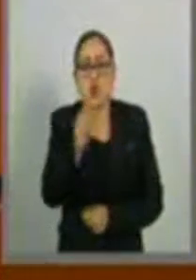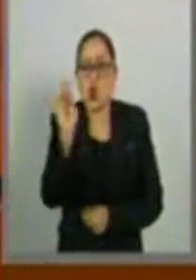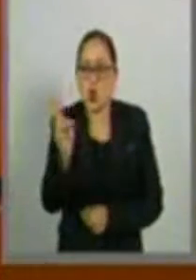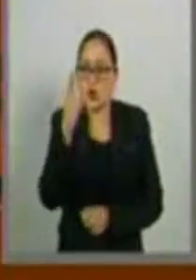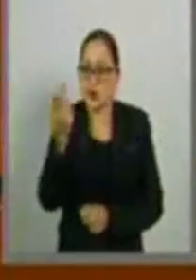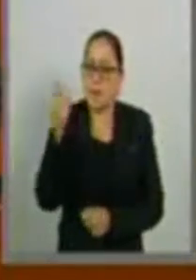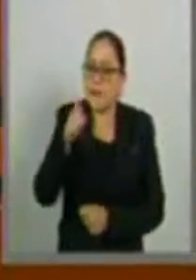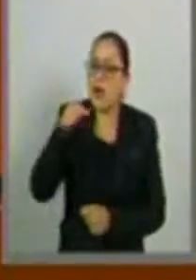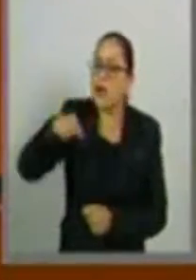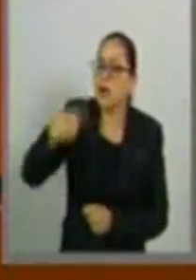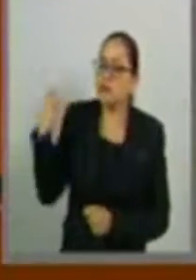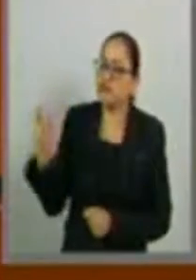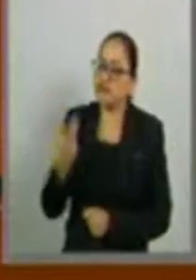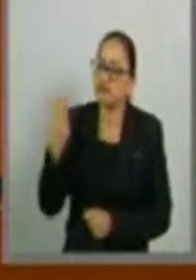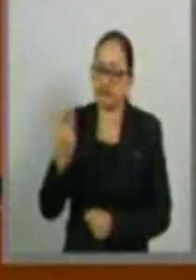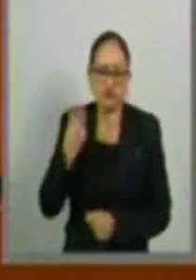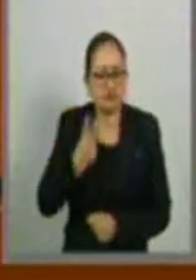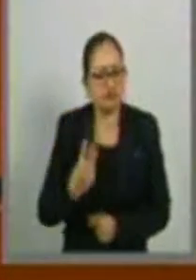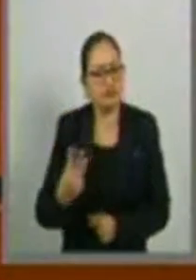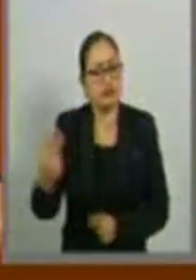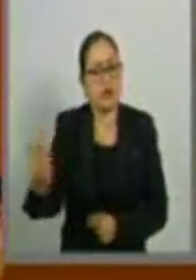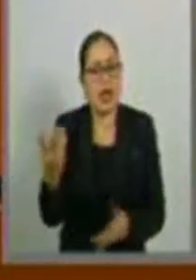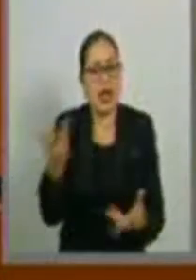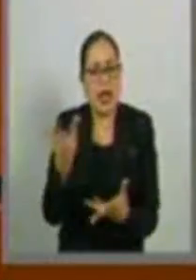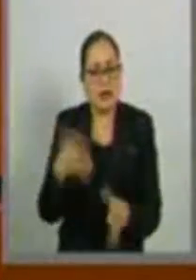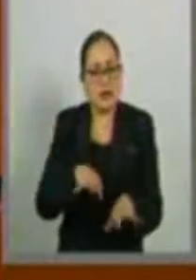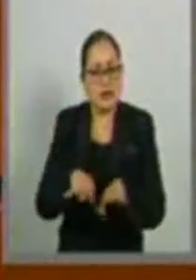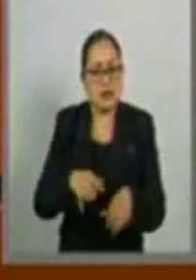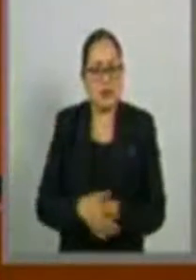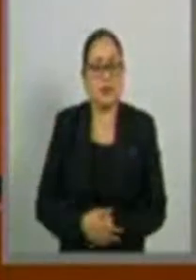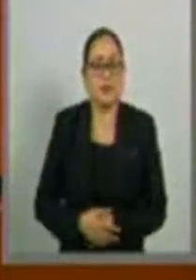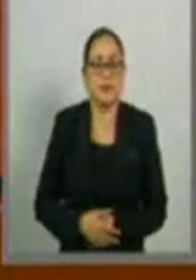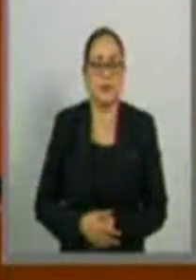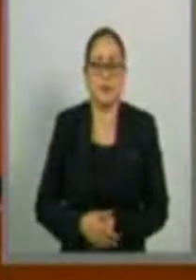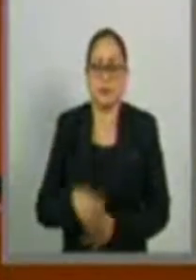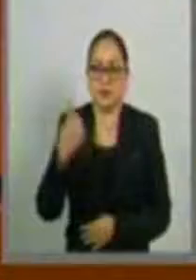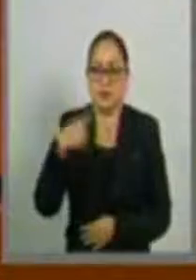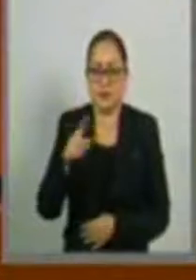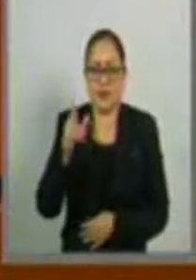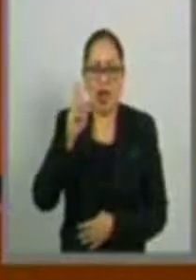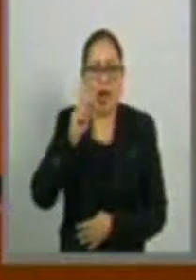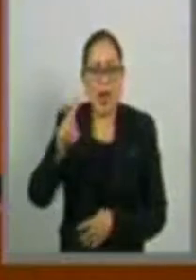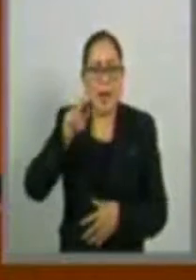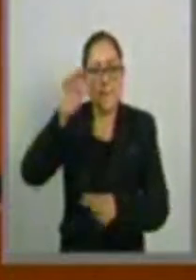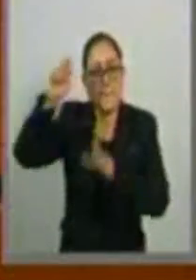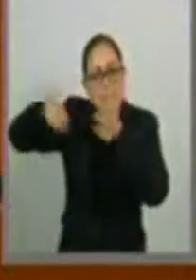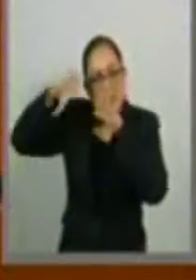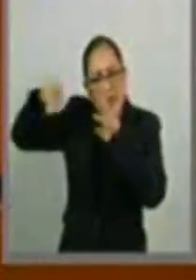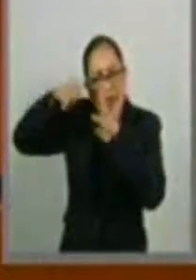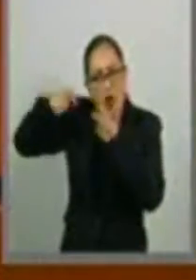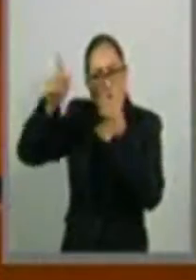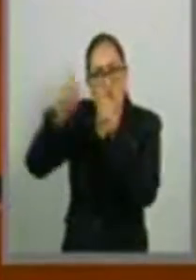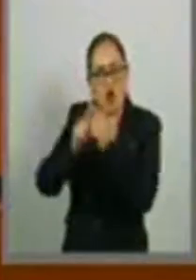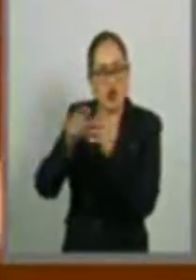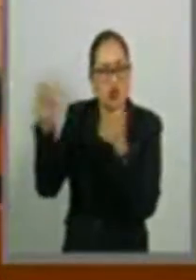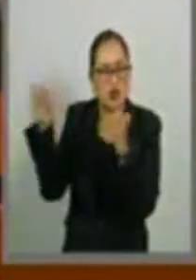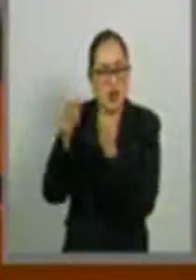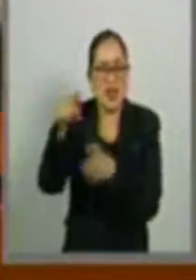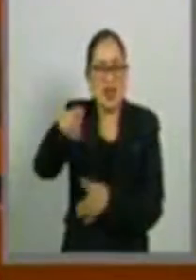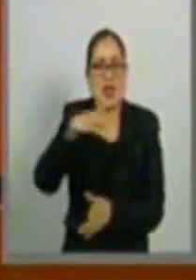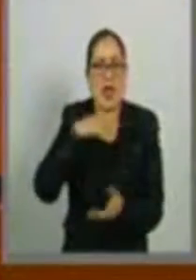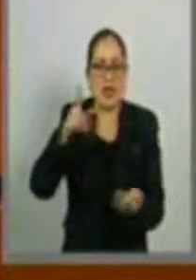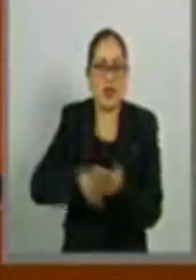realizar un cortometraje. En el municipio de Tonalá se